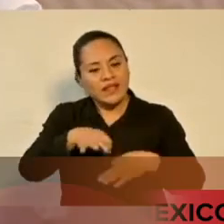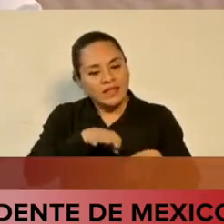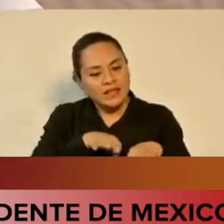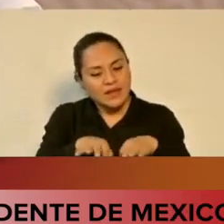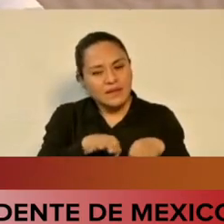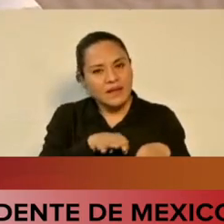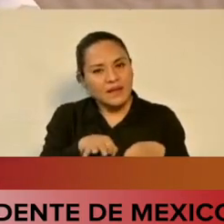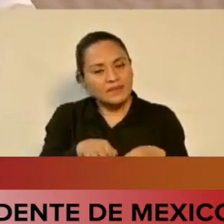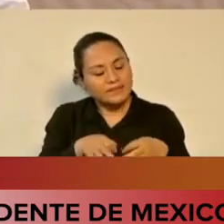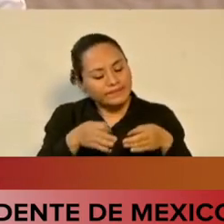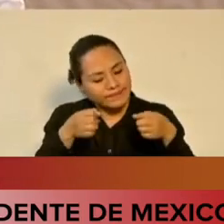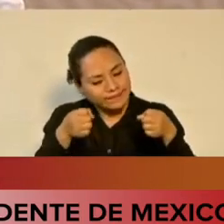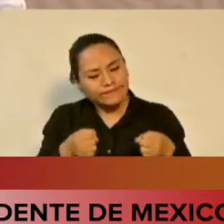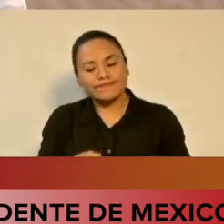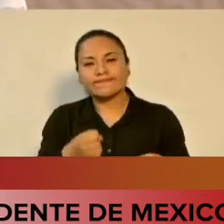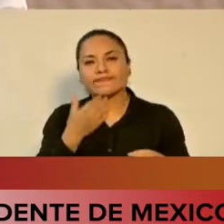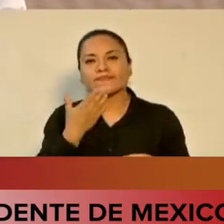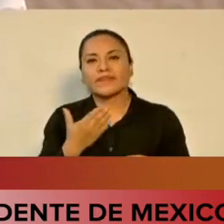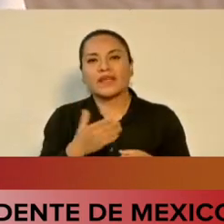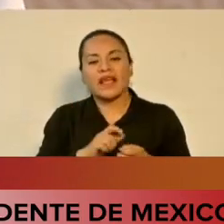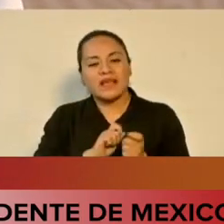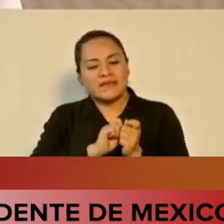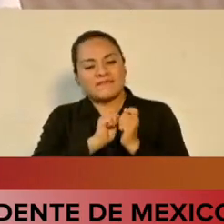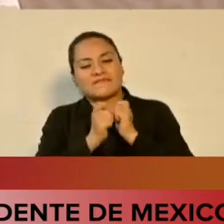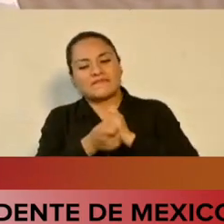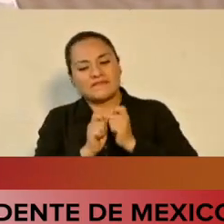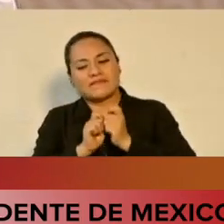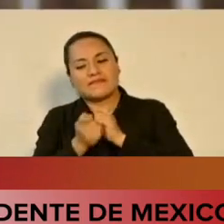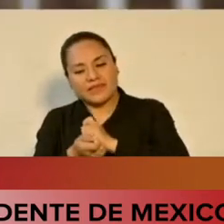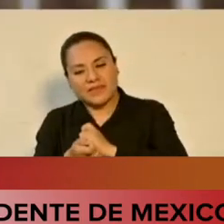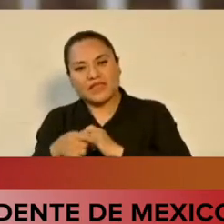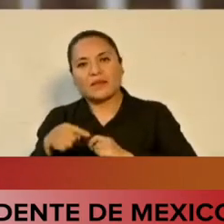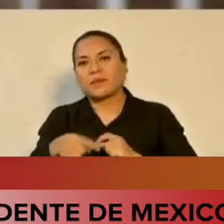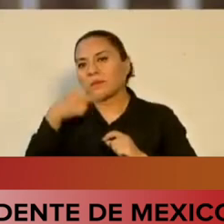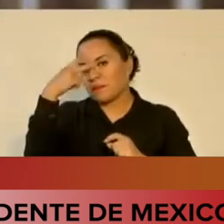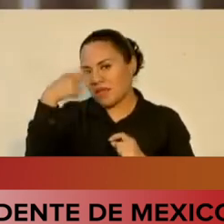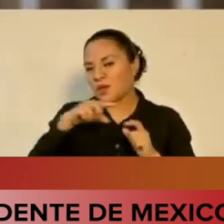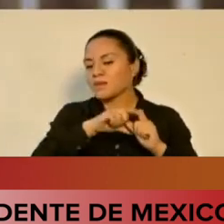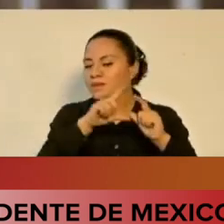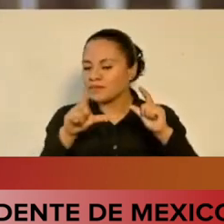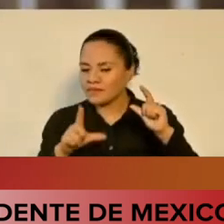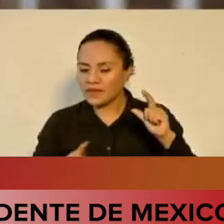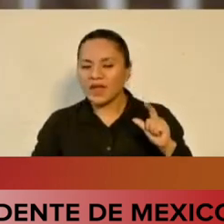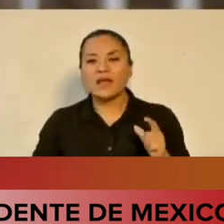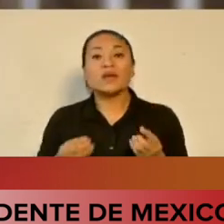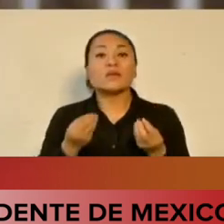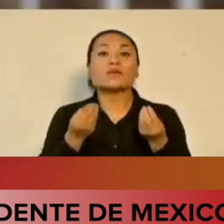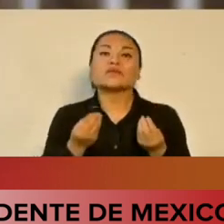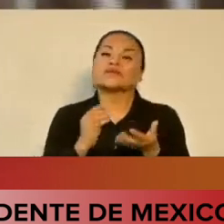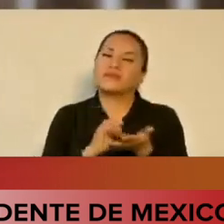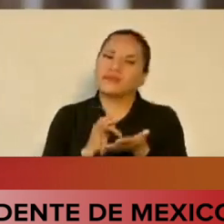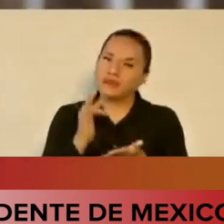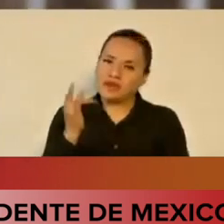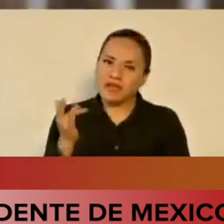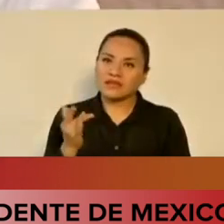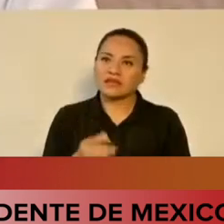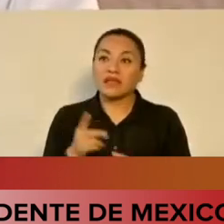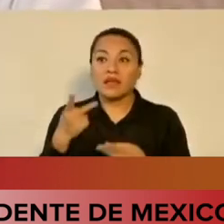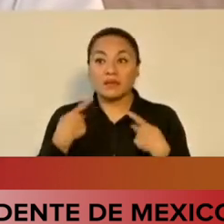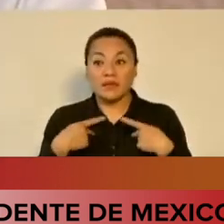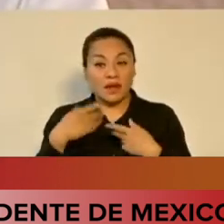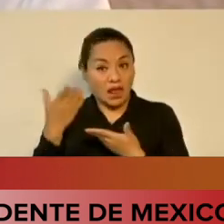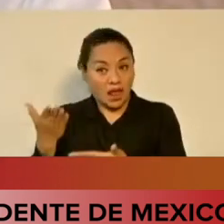consolidado el cambio, la transformación de México. Muchas gracias a las